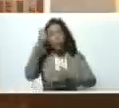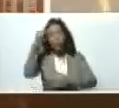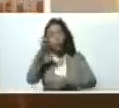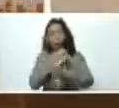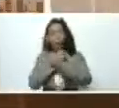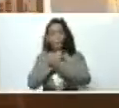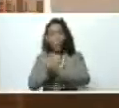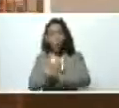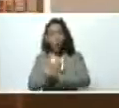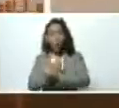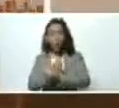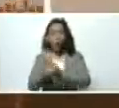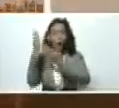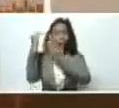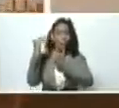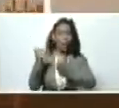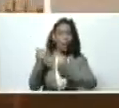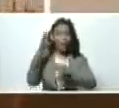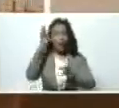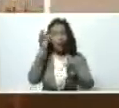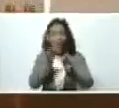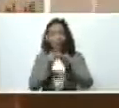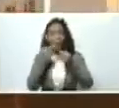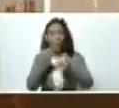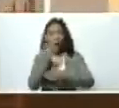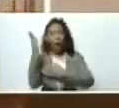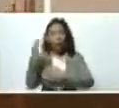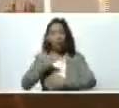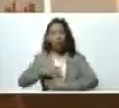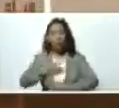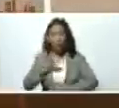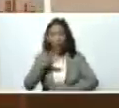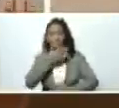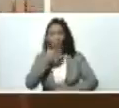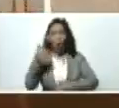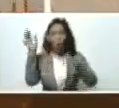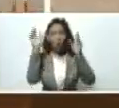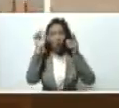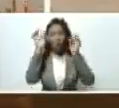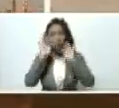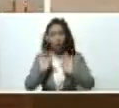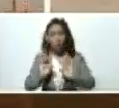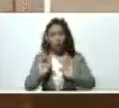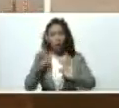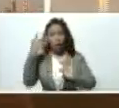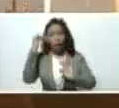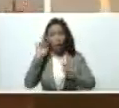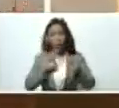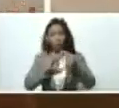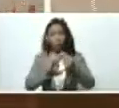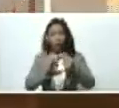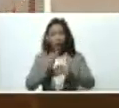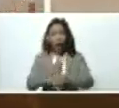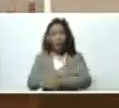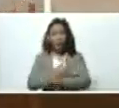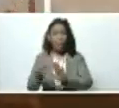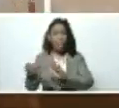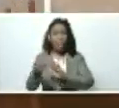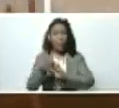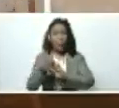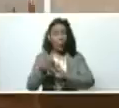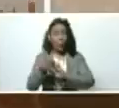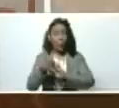con esperanza con fe para que ellos puedan incluso estar en mejores condiciones en las que se encontraban antes que fuesen afectados por